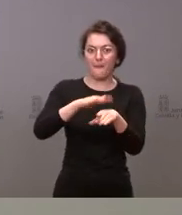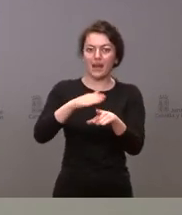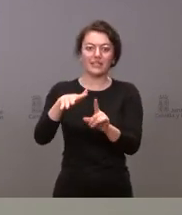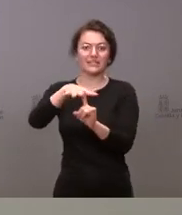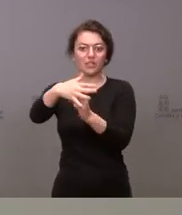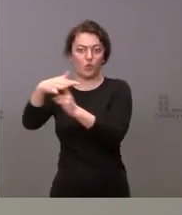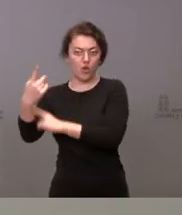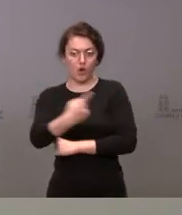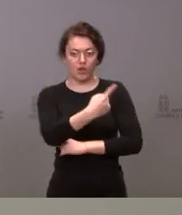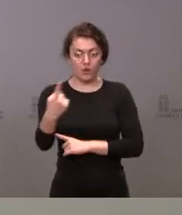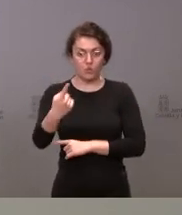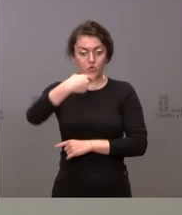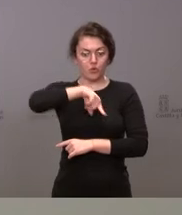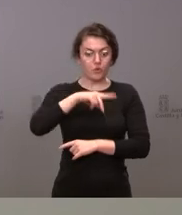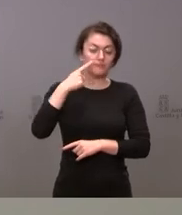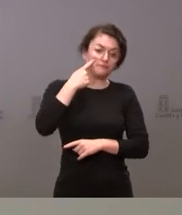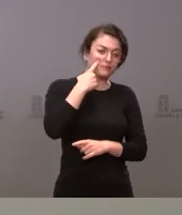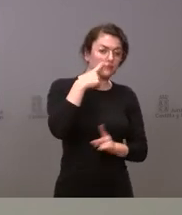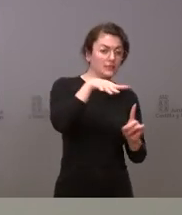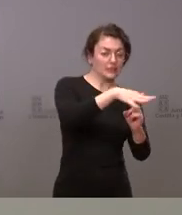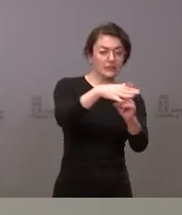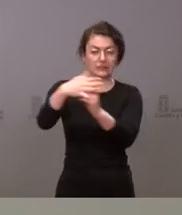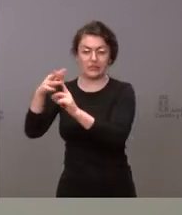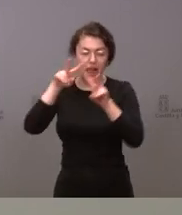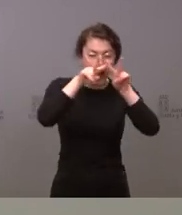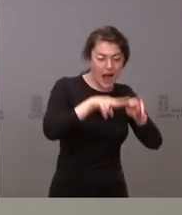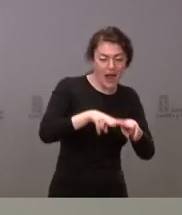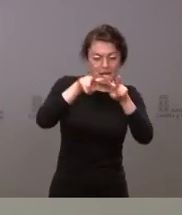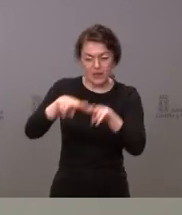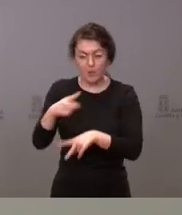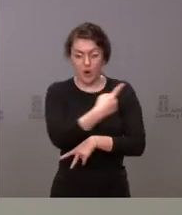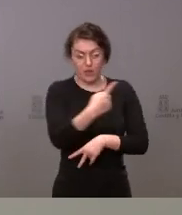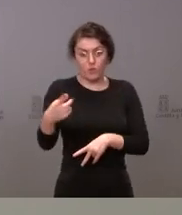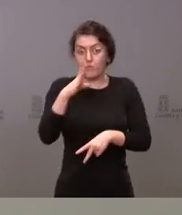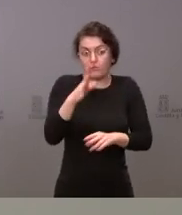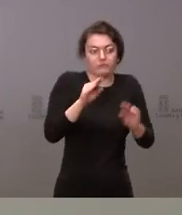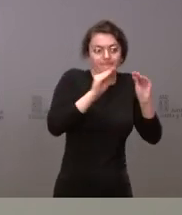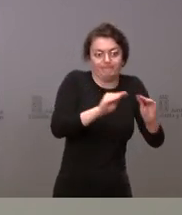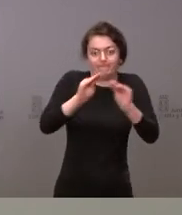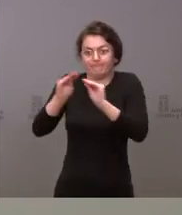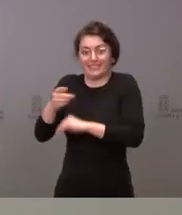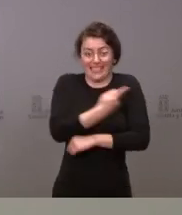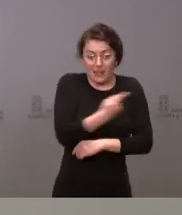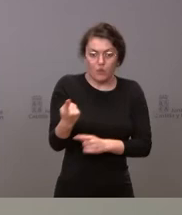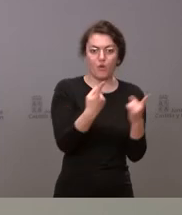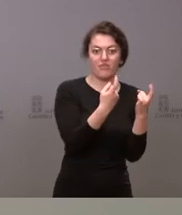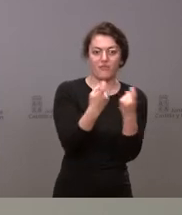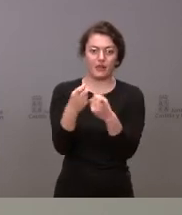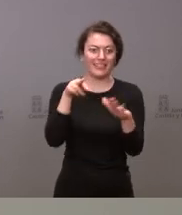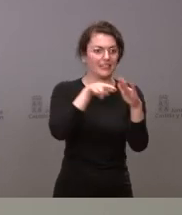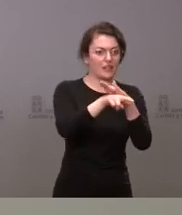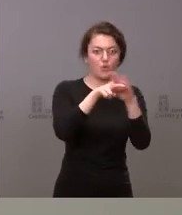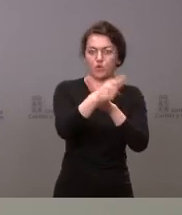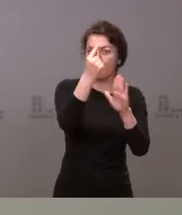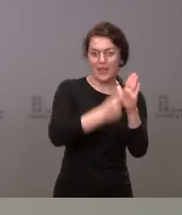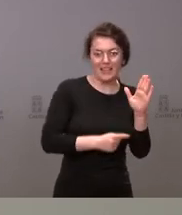educativo cada uno de los casos cada caso es singular y cada caso requiere una serie de recursos y medidas que son las que